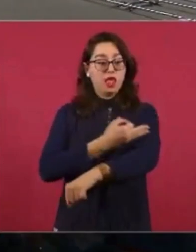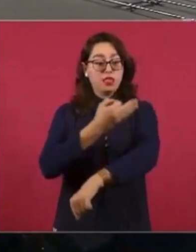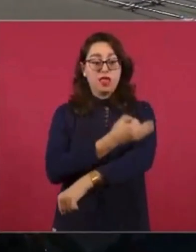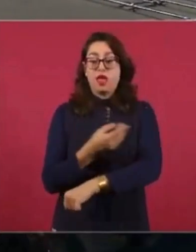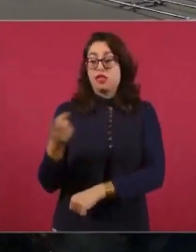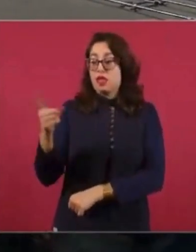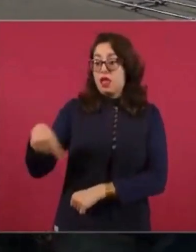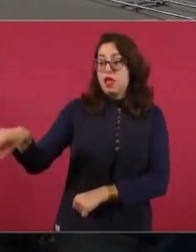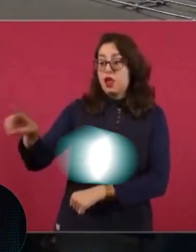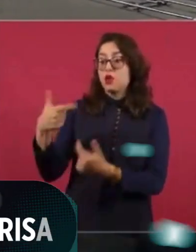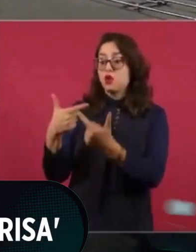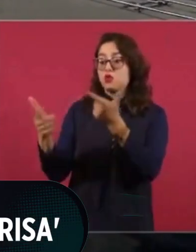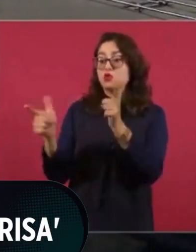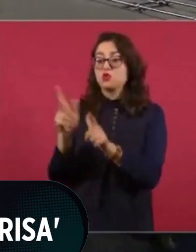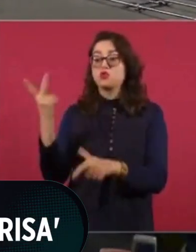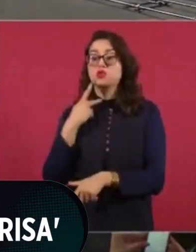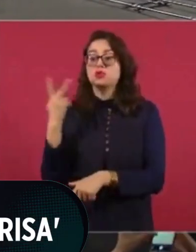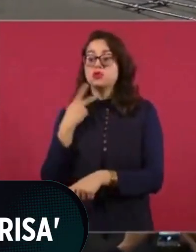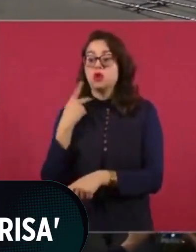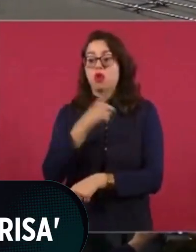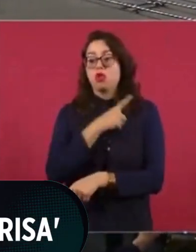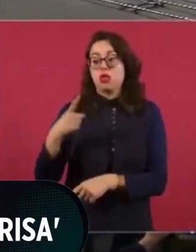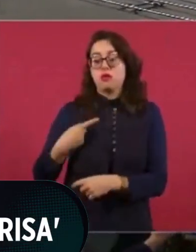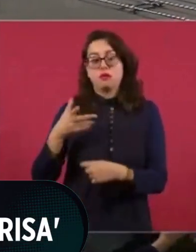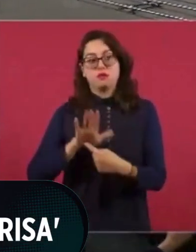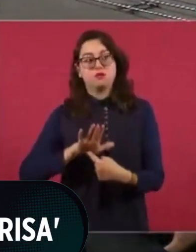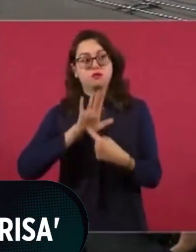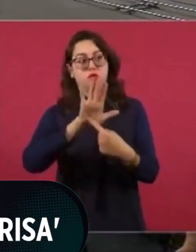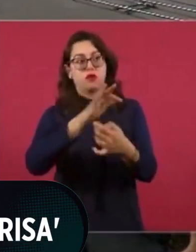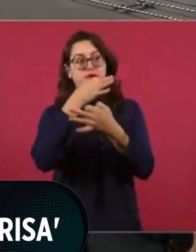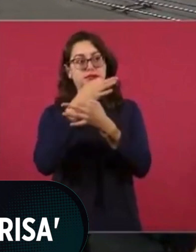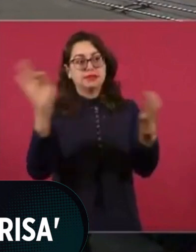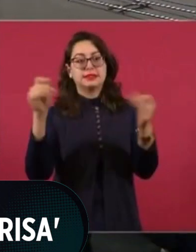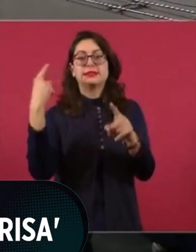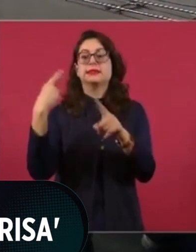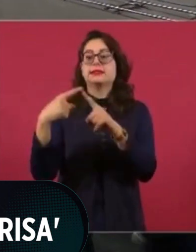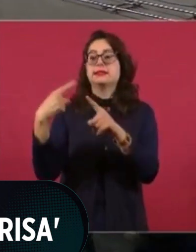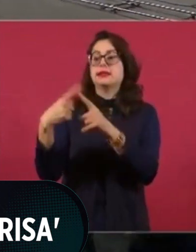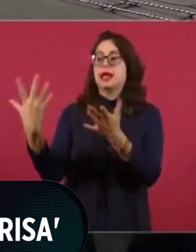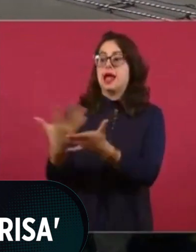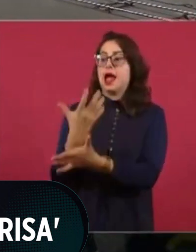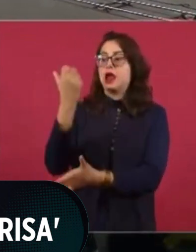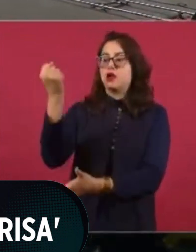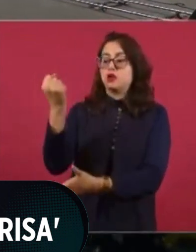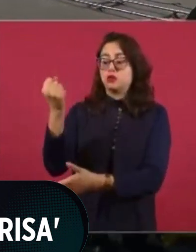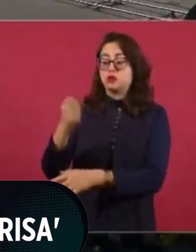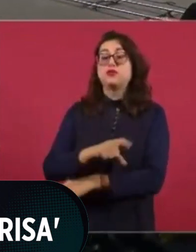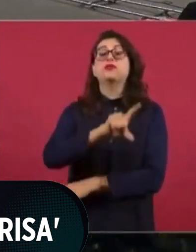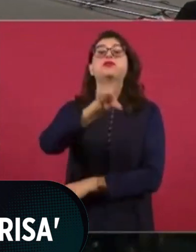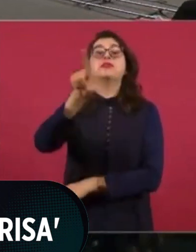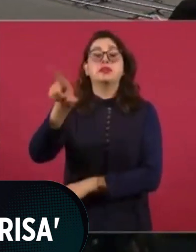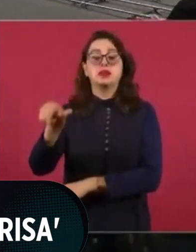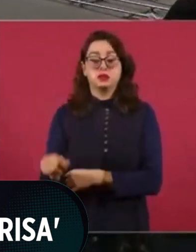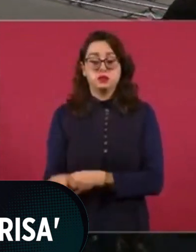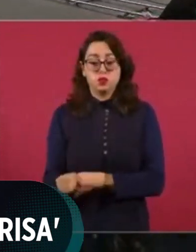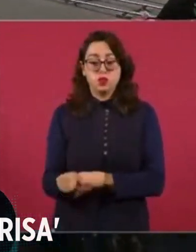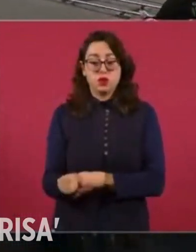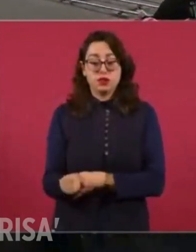Después de eso, ya vamos a ver